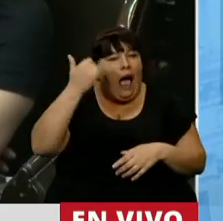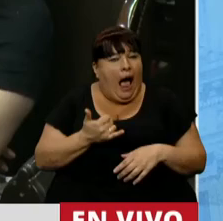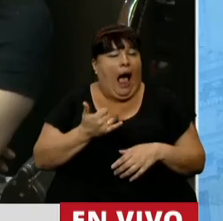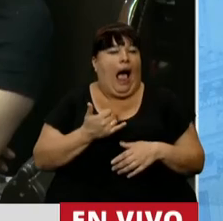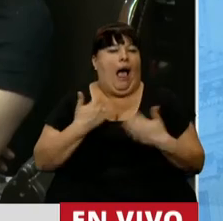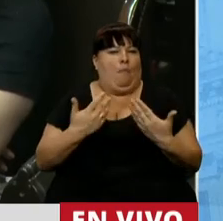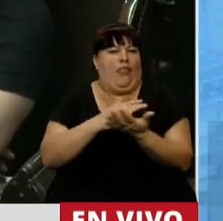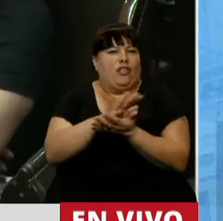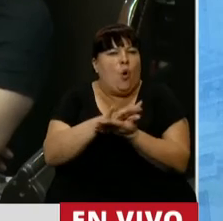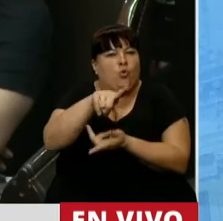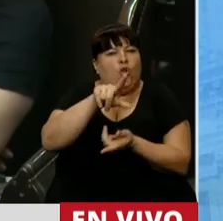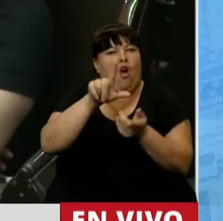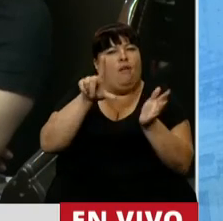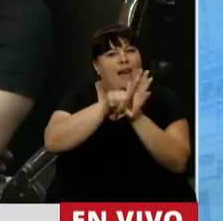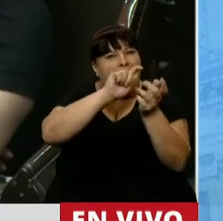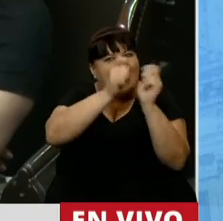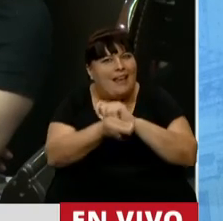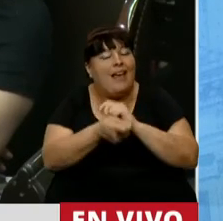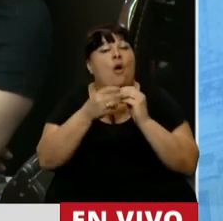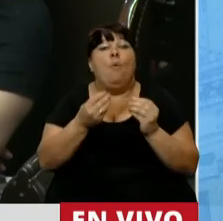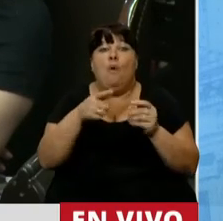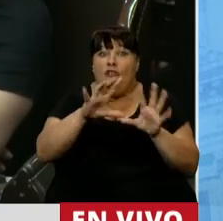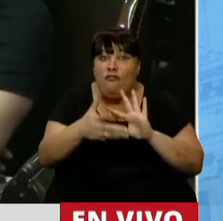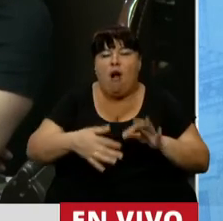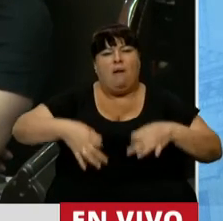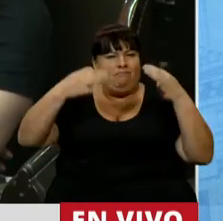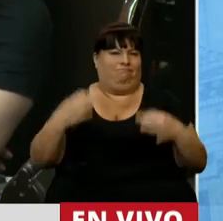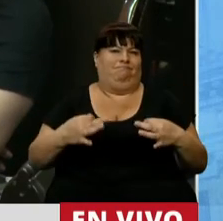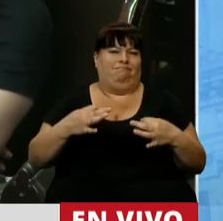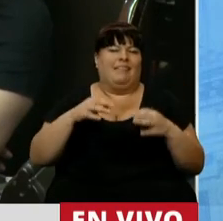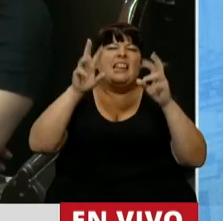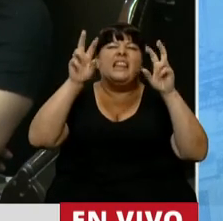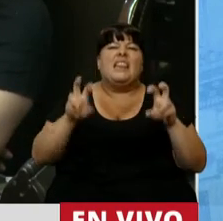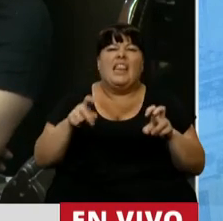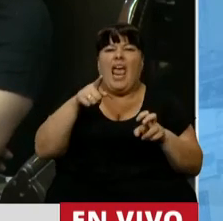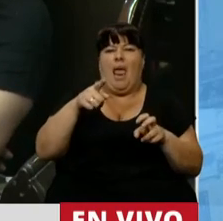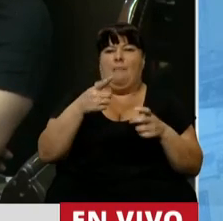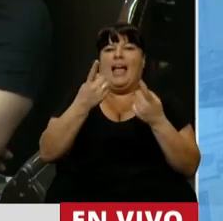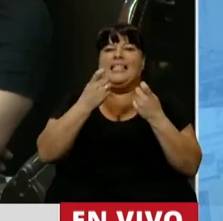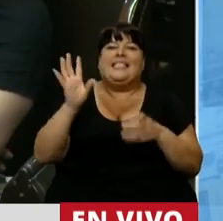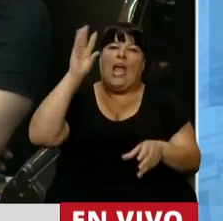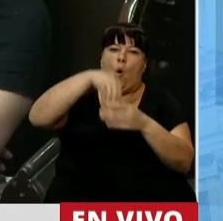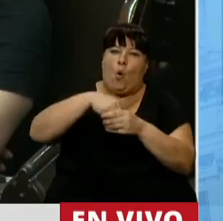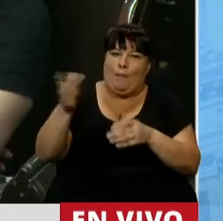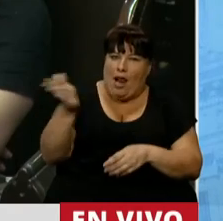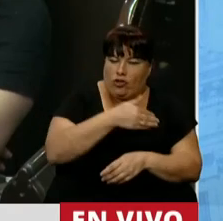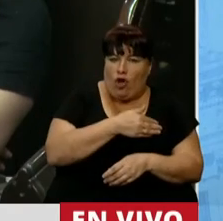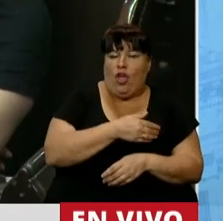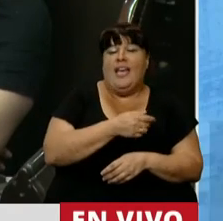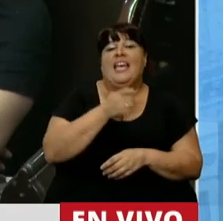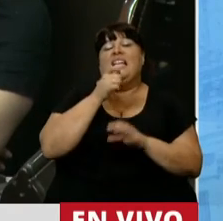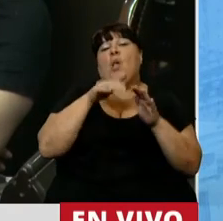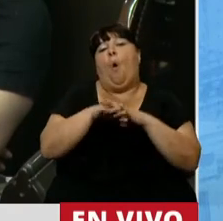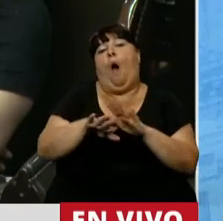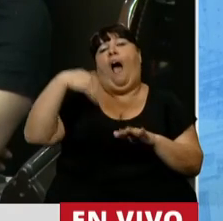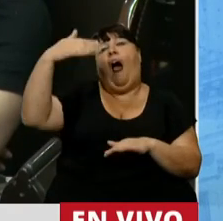de encarar esta reforma porque podemos asegurar cuestiones que tienen que ver con la necesidad de inclusividad. Si dejamos